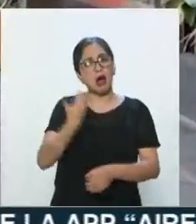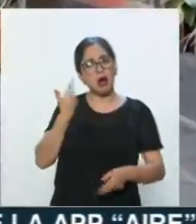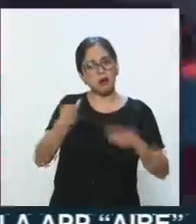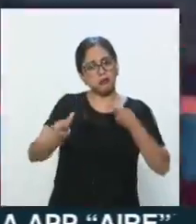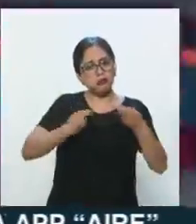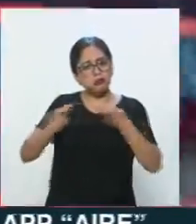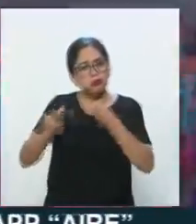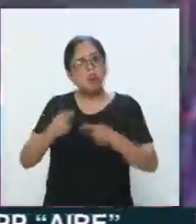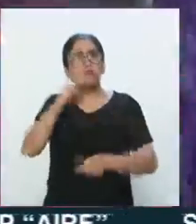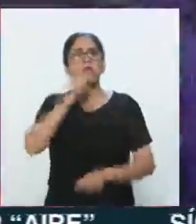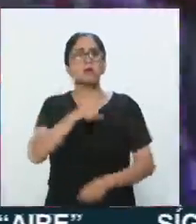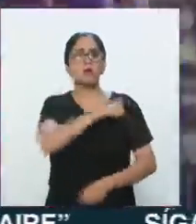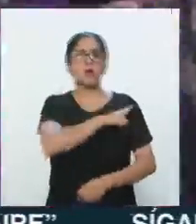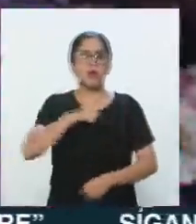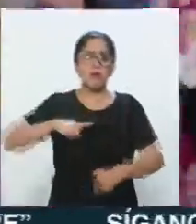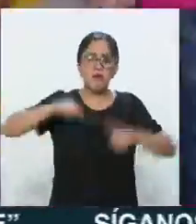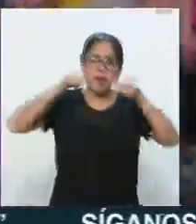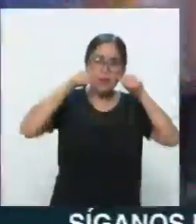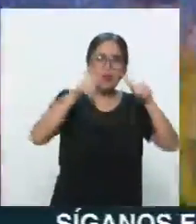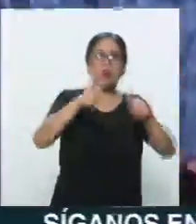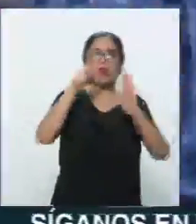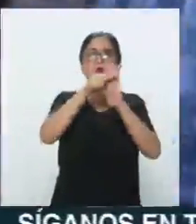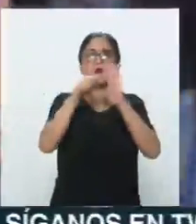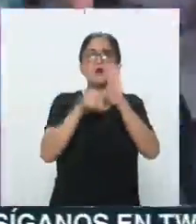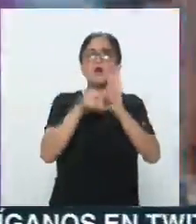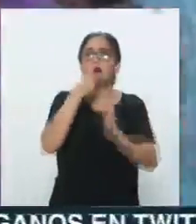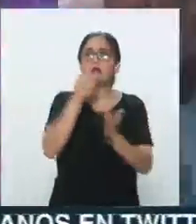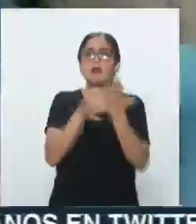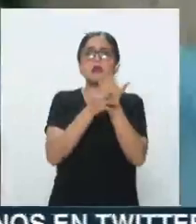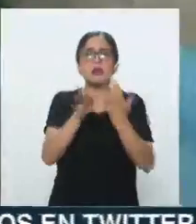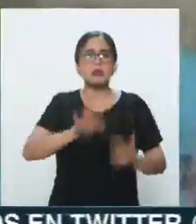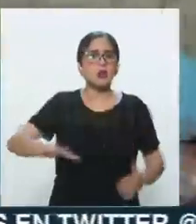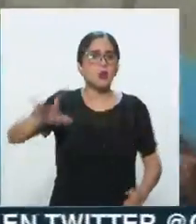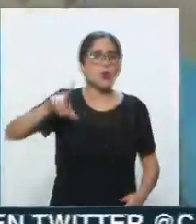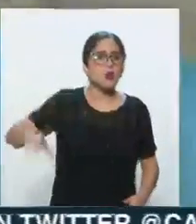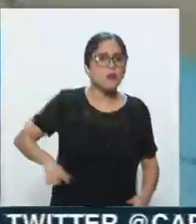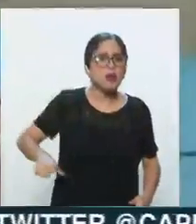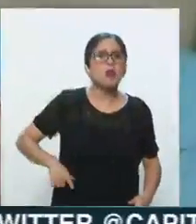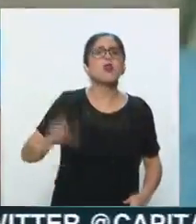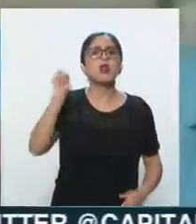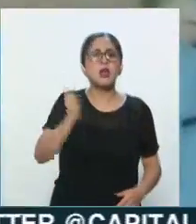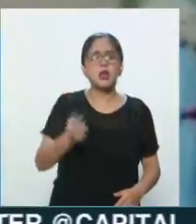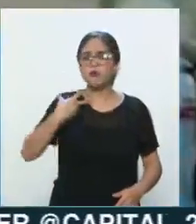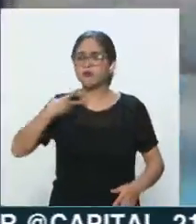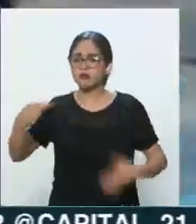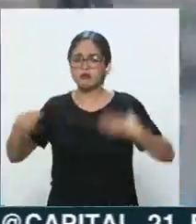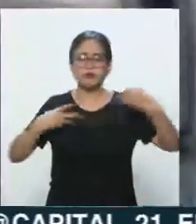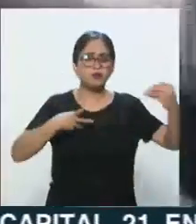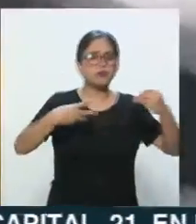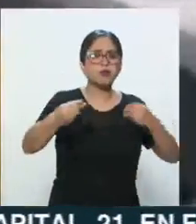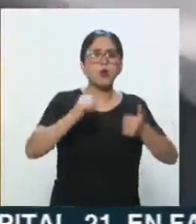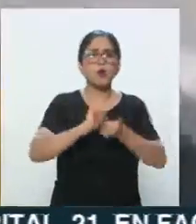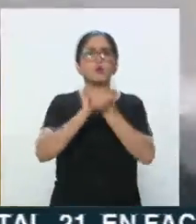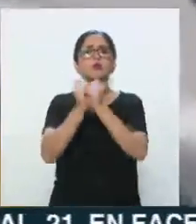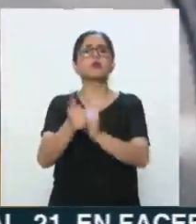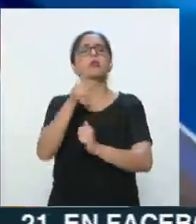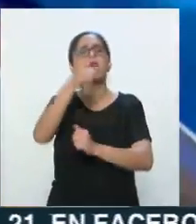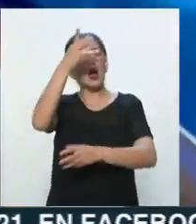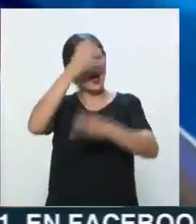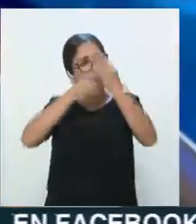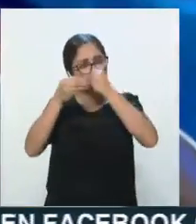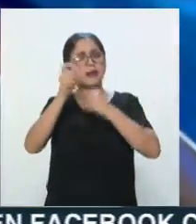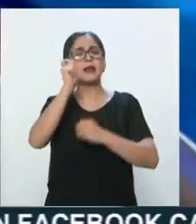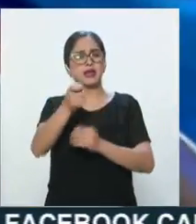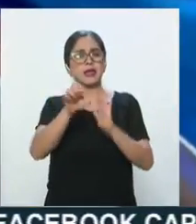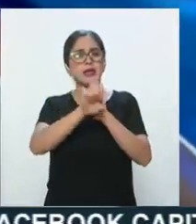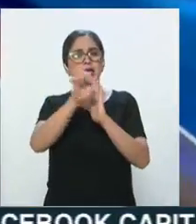autoridades son clave para enfrentar esta crisis de la mejor manera. Y es que la pandemia ha dejado también enseñanzas. Mire, en un video